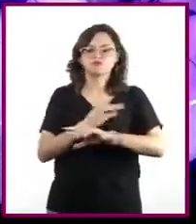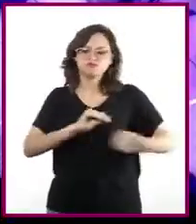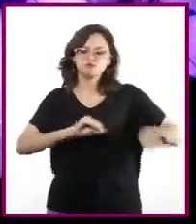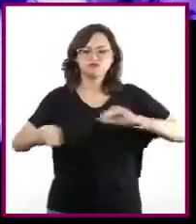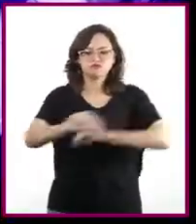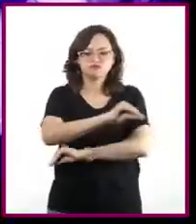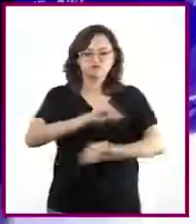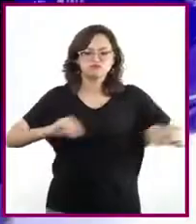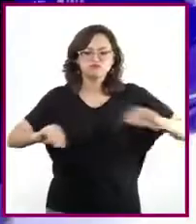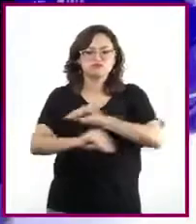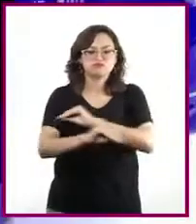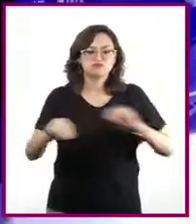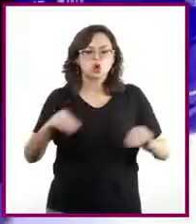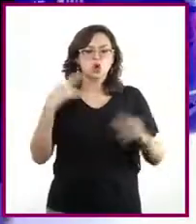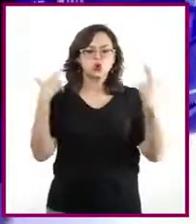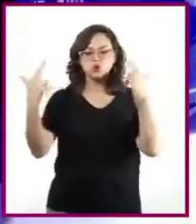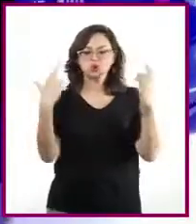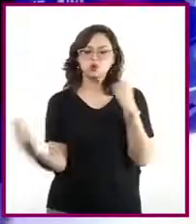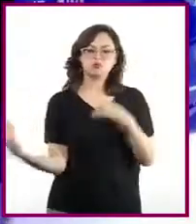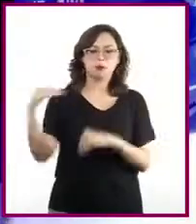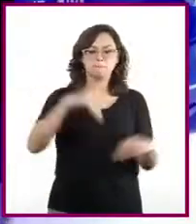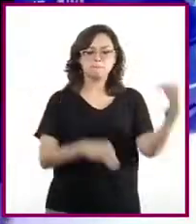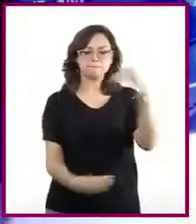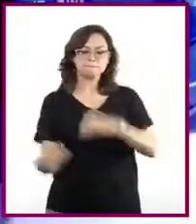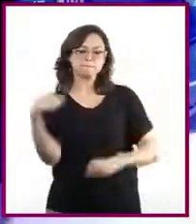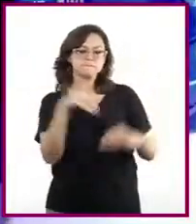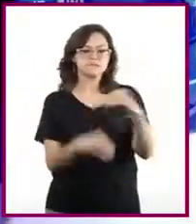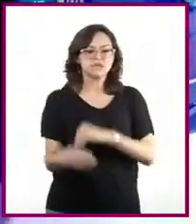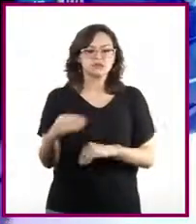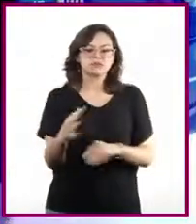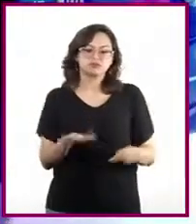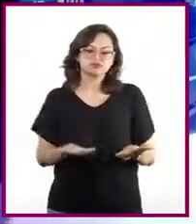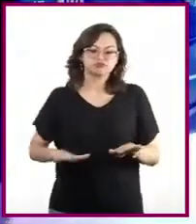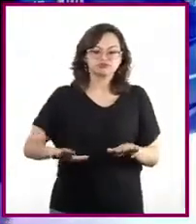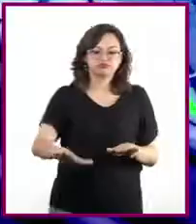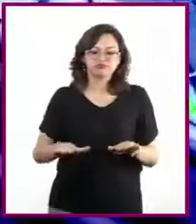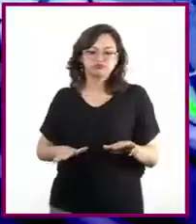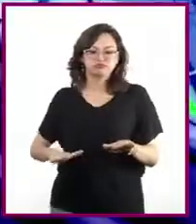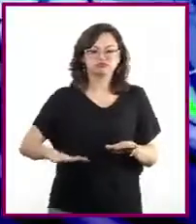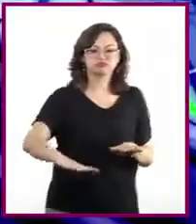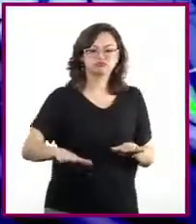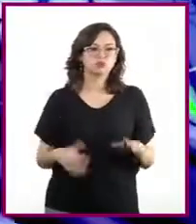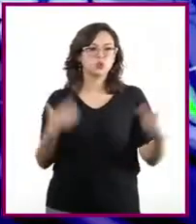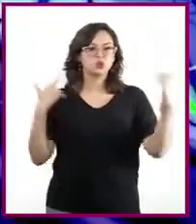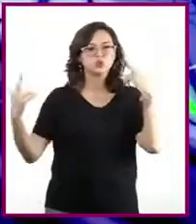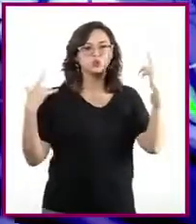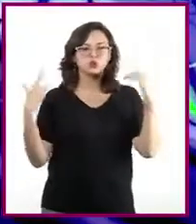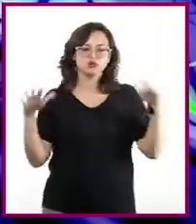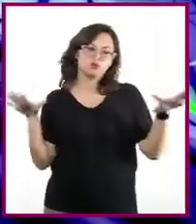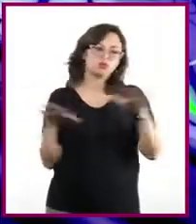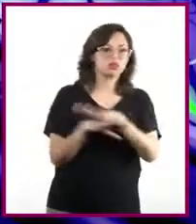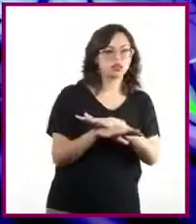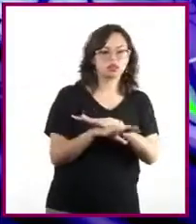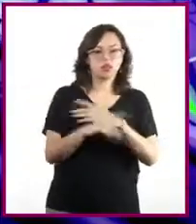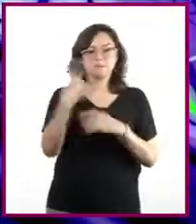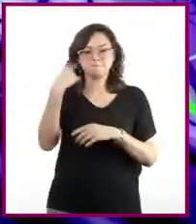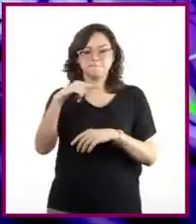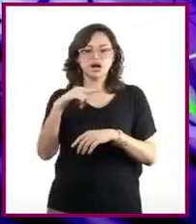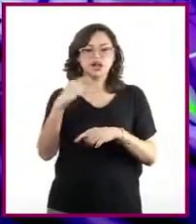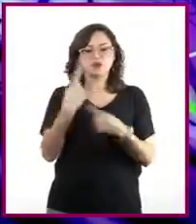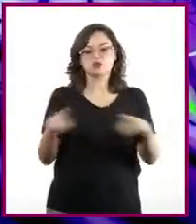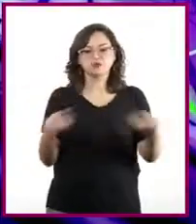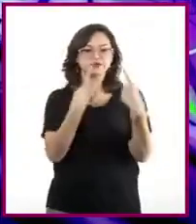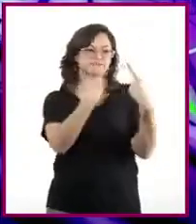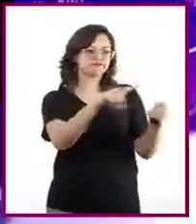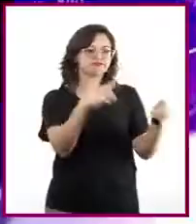fragmentos musicales, agrega sonidos y provoca efectos al girar el disco para atrás o para adelante a voluntad, para hacer otras variaciones de la